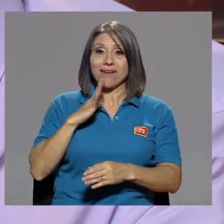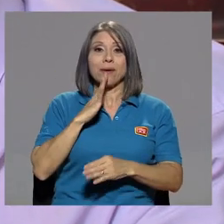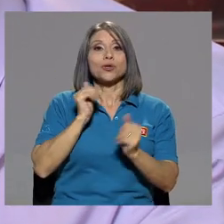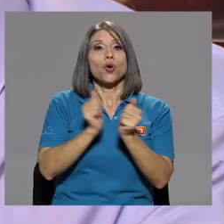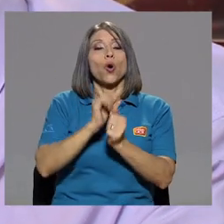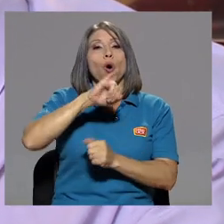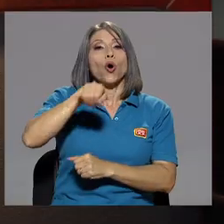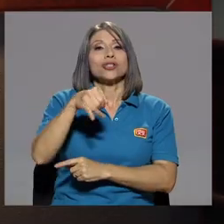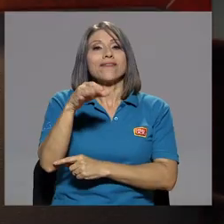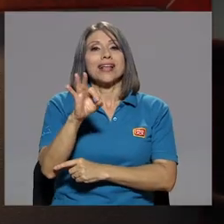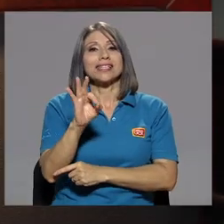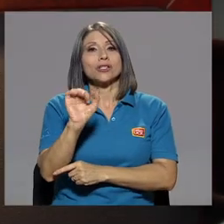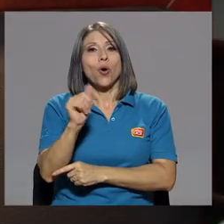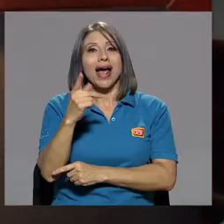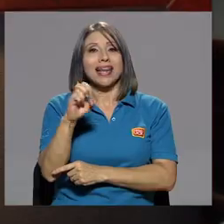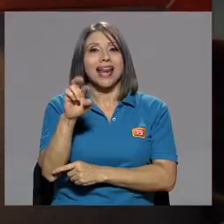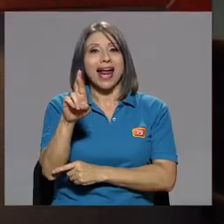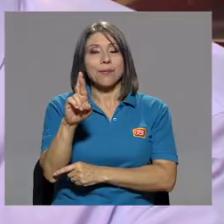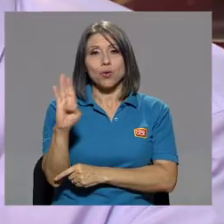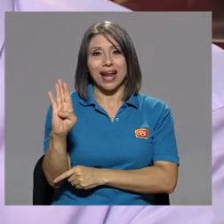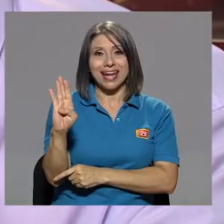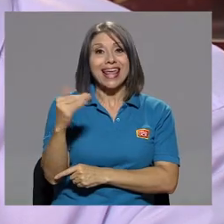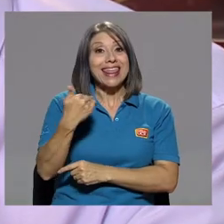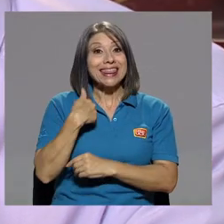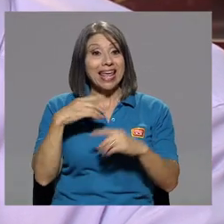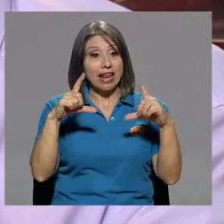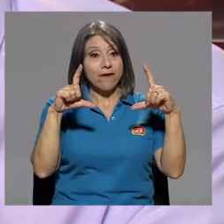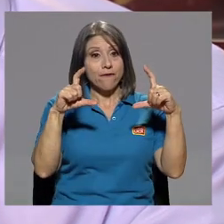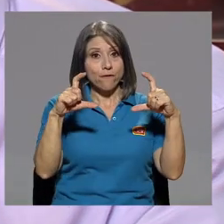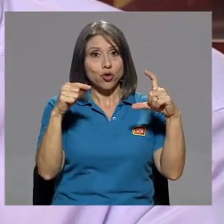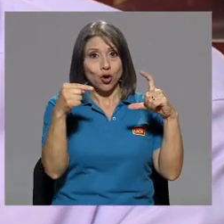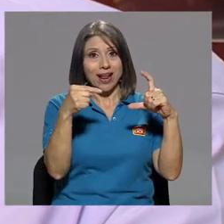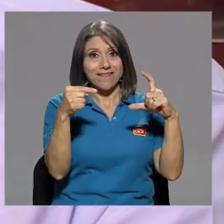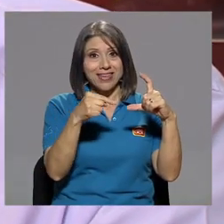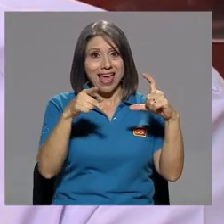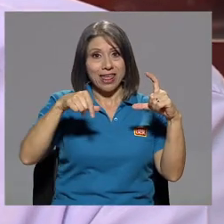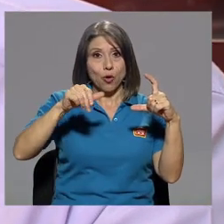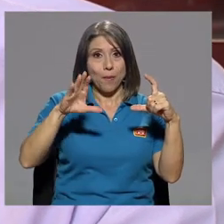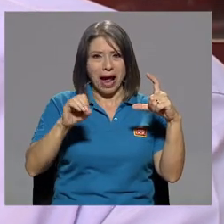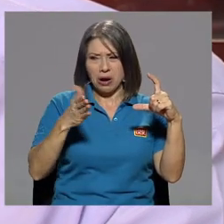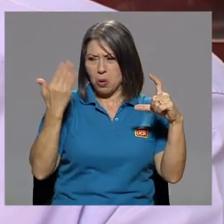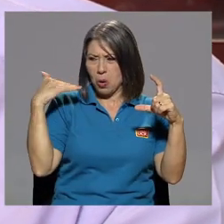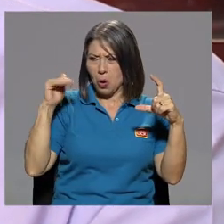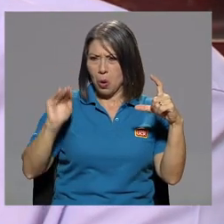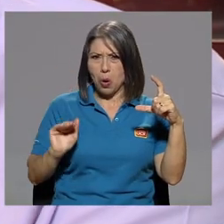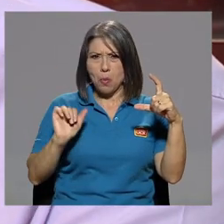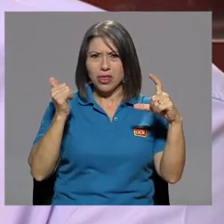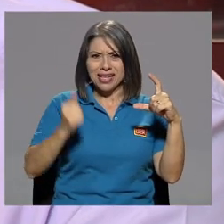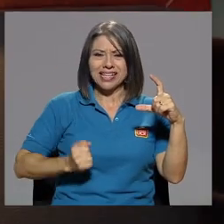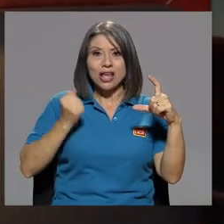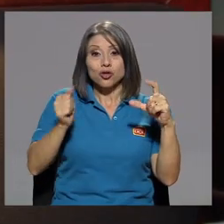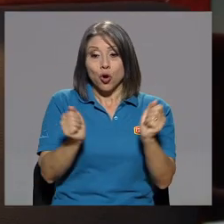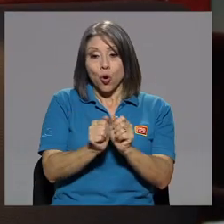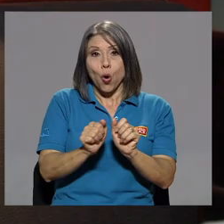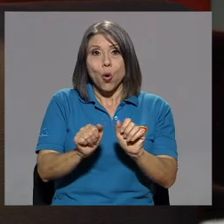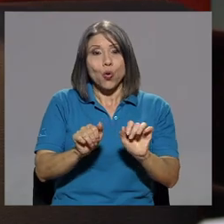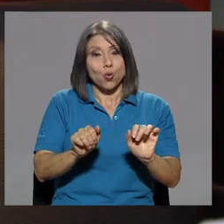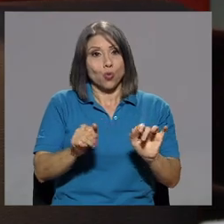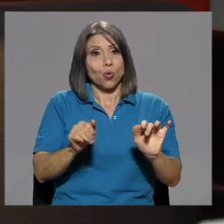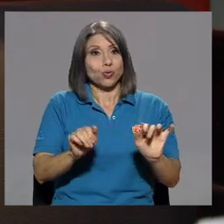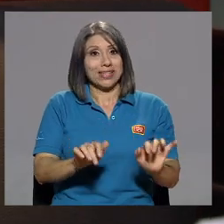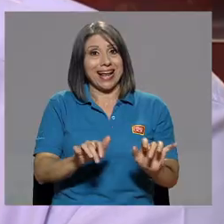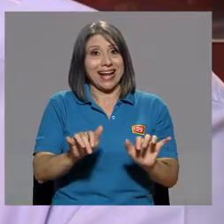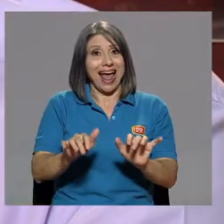y tiene una fotografía de don Paco cuando tenía como 10 años con un teclado en Radio América Latina. Él comenzó muy